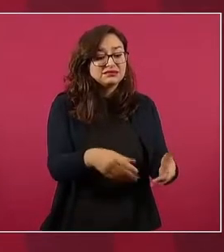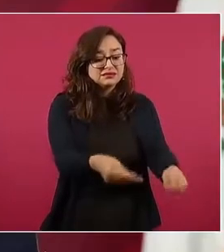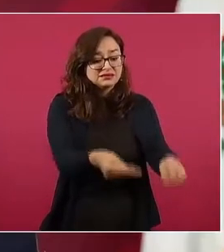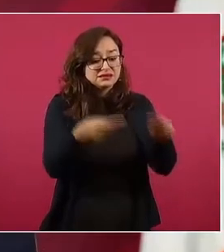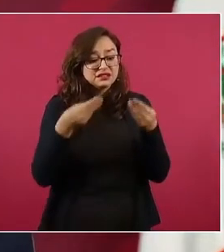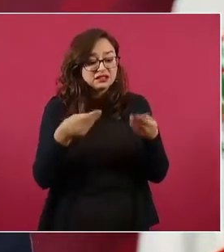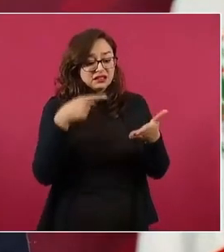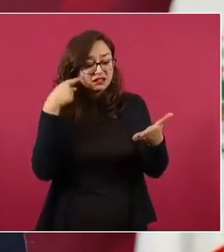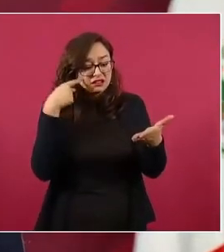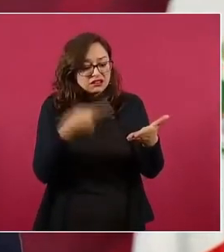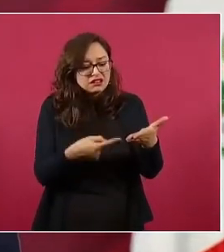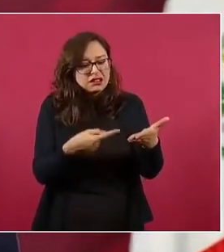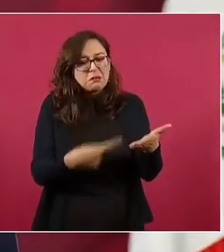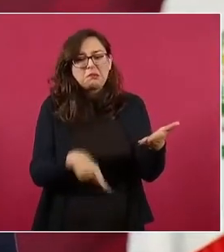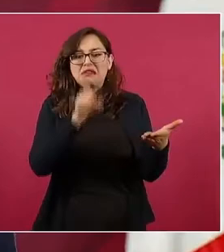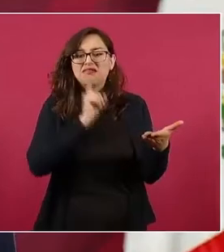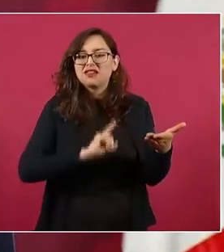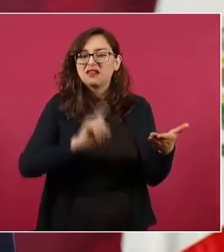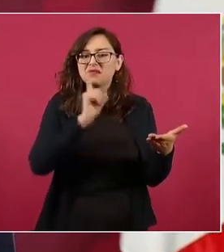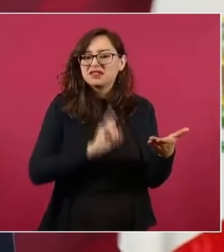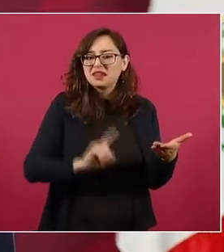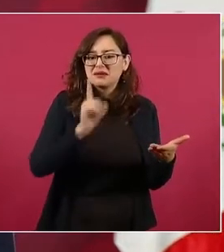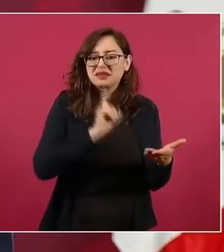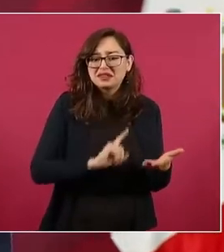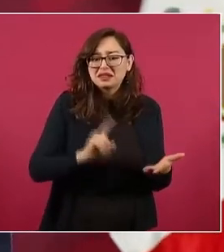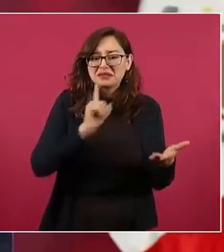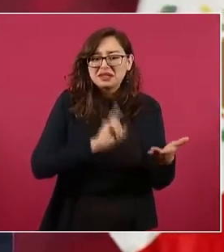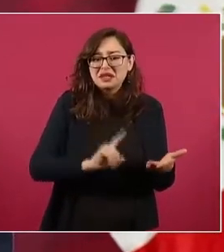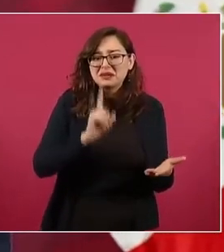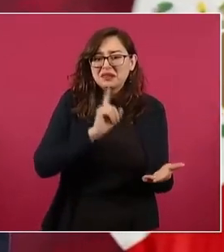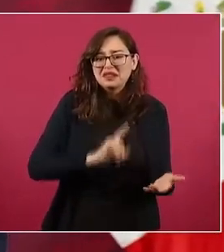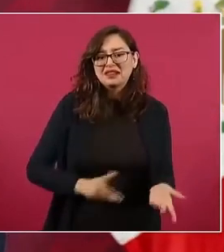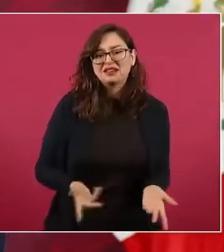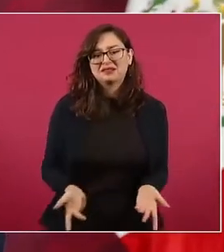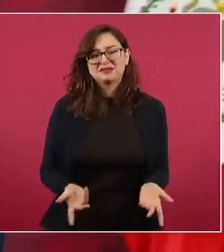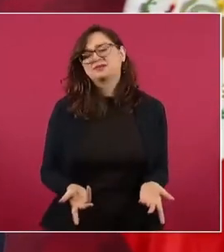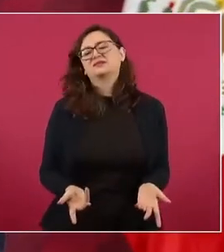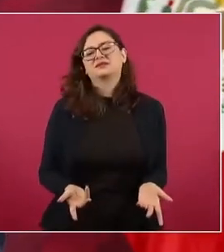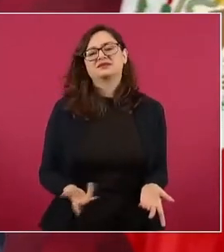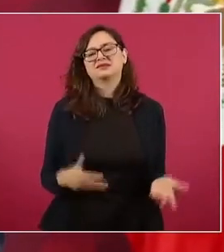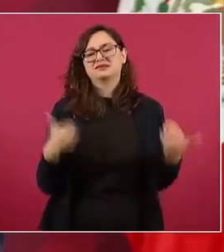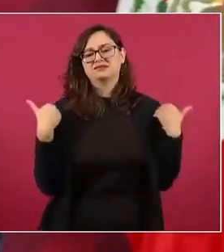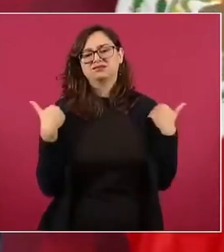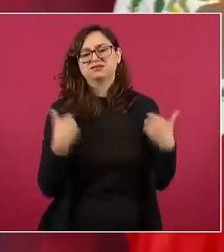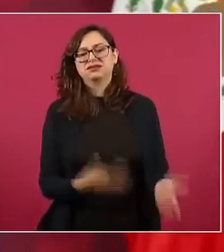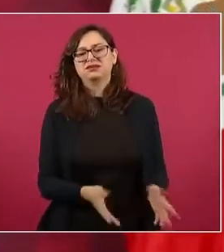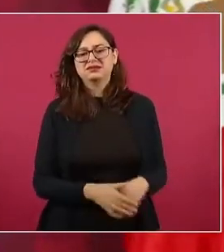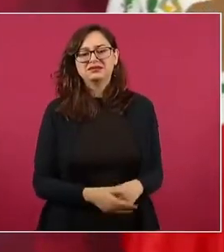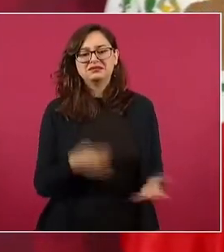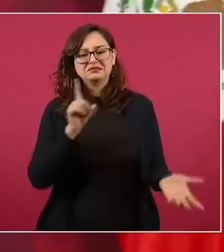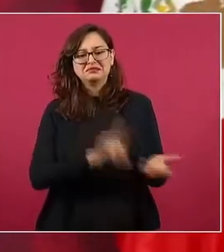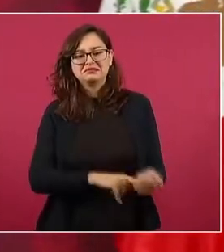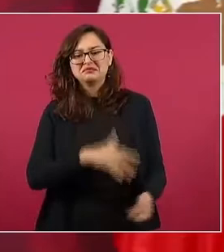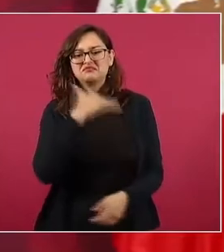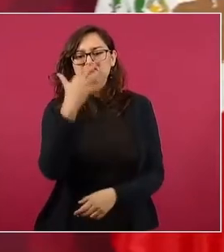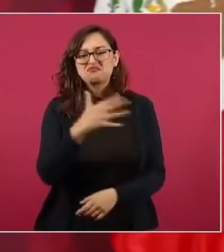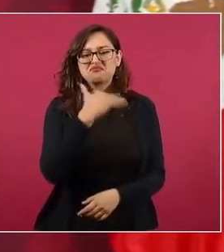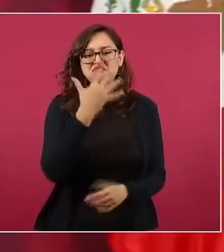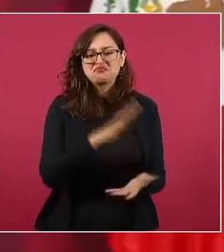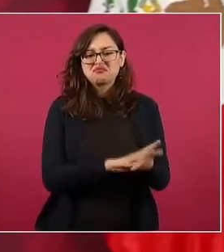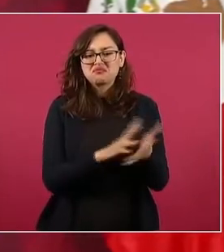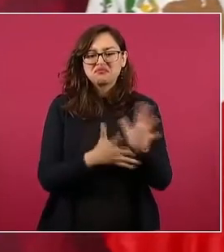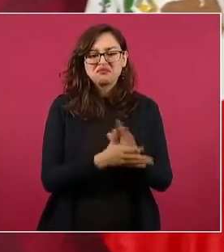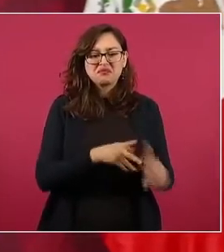o que está al servicio de explotadores, de corruptos o